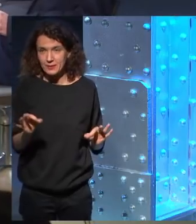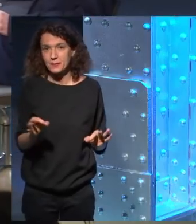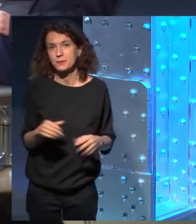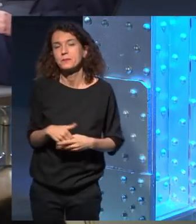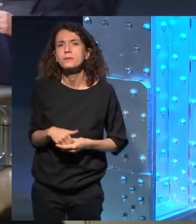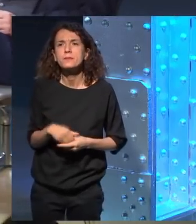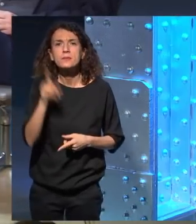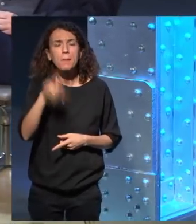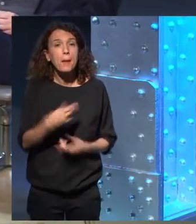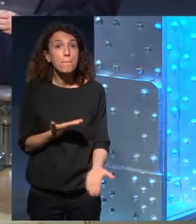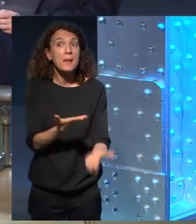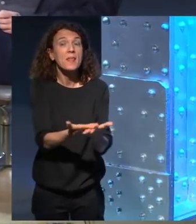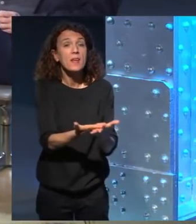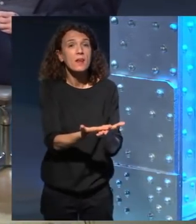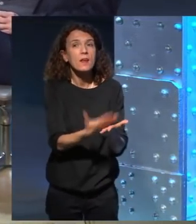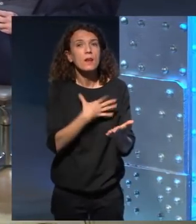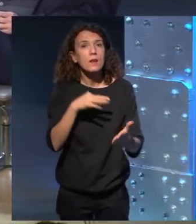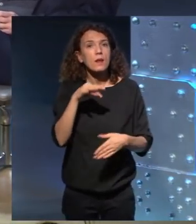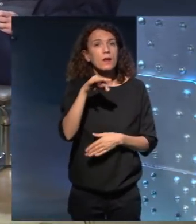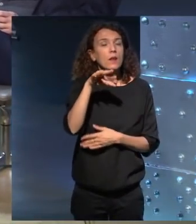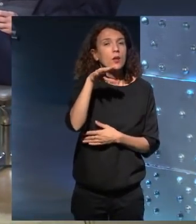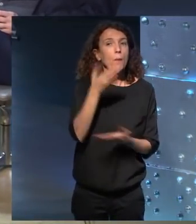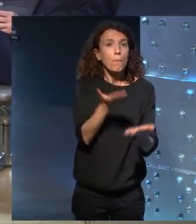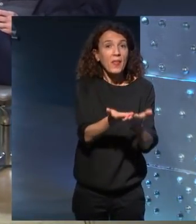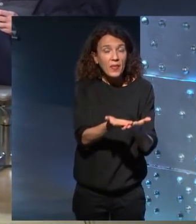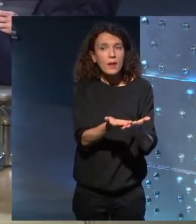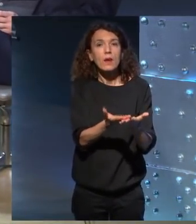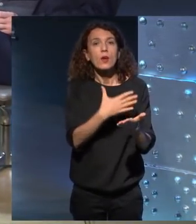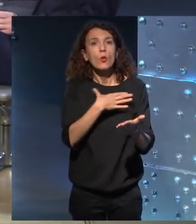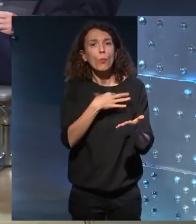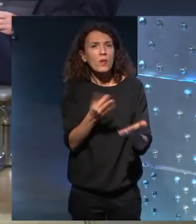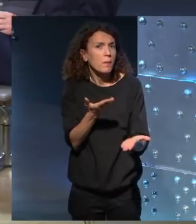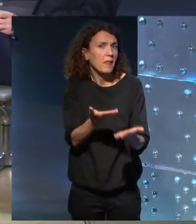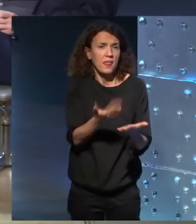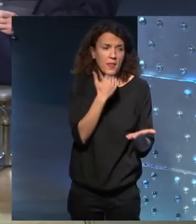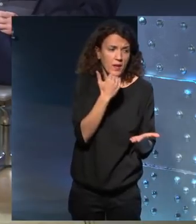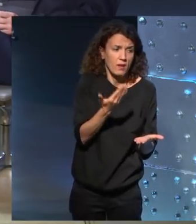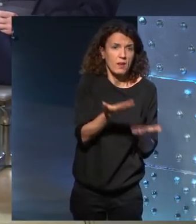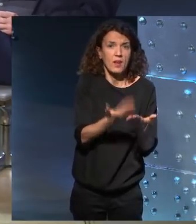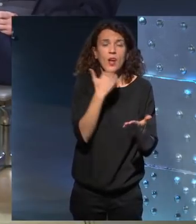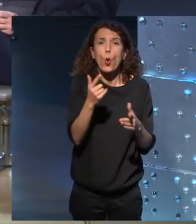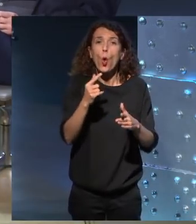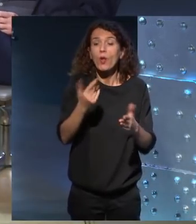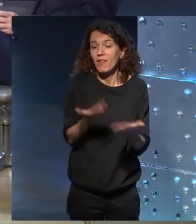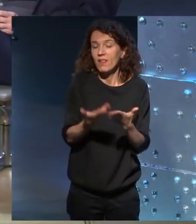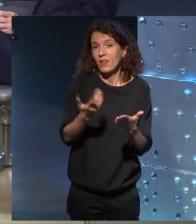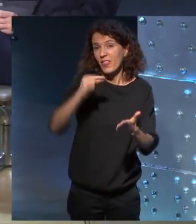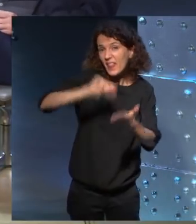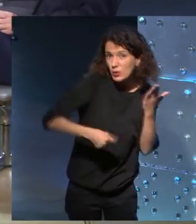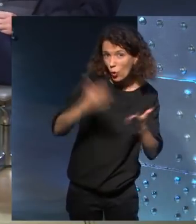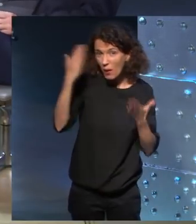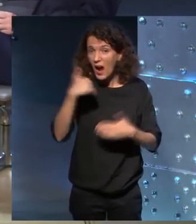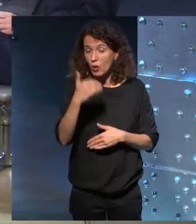¿Y se lo hubieses pedido a alguien? Si no ocuparan sitio, ¿se lo hubieses pedido a alguien? ¿A qué autor hubieses pedido una dedicatoria o una firma?